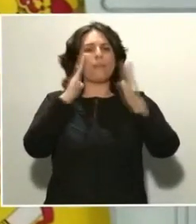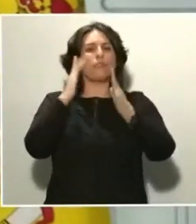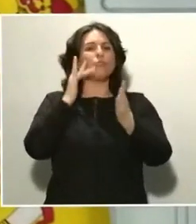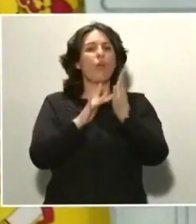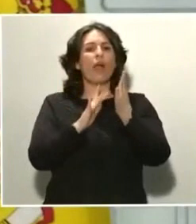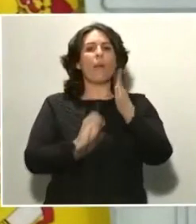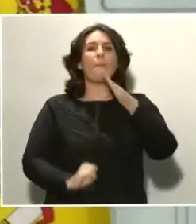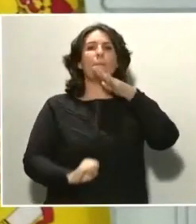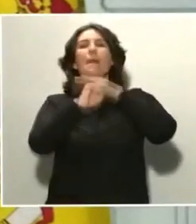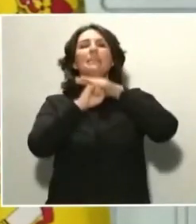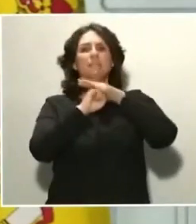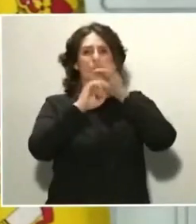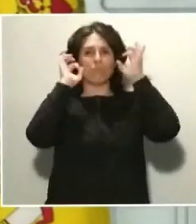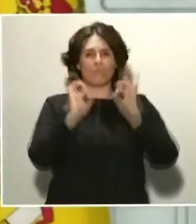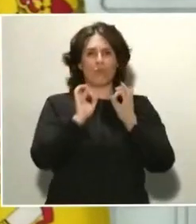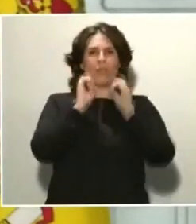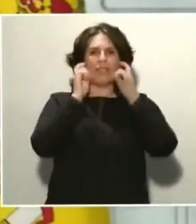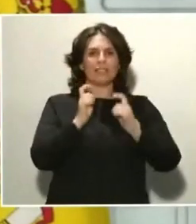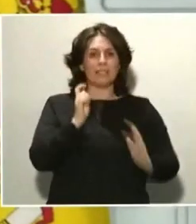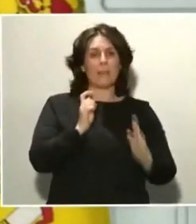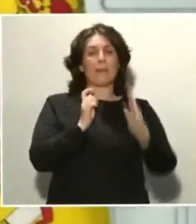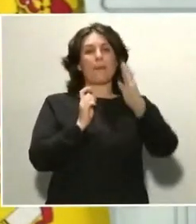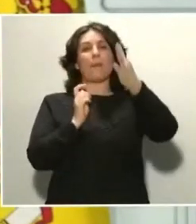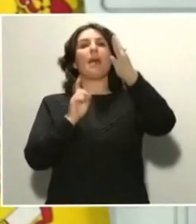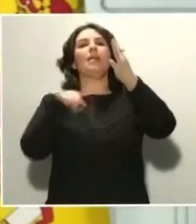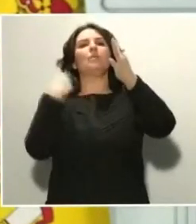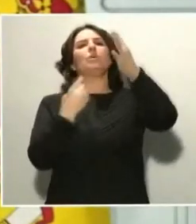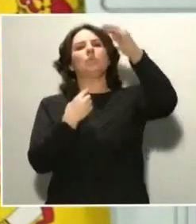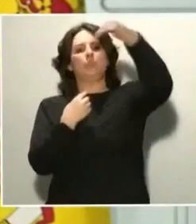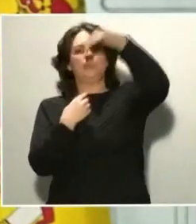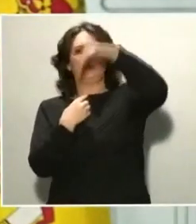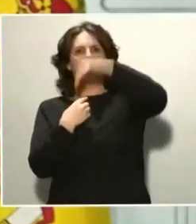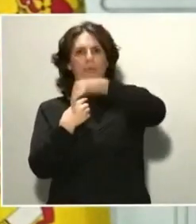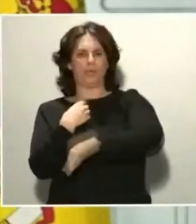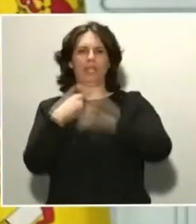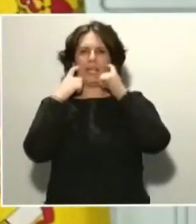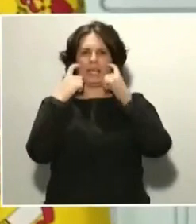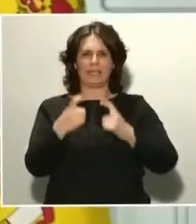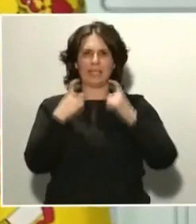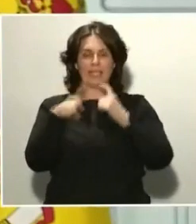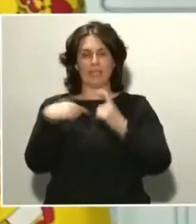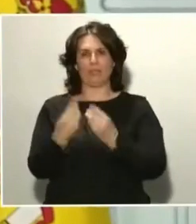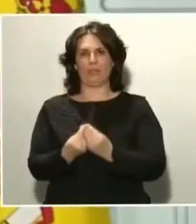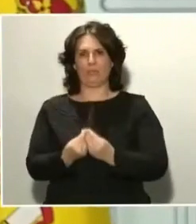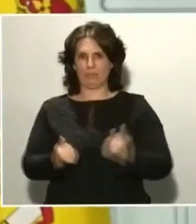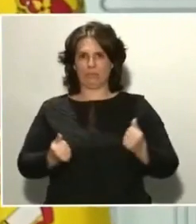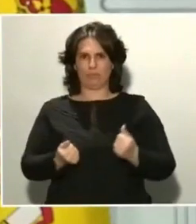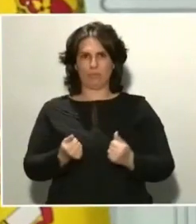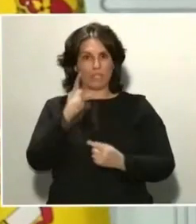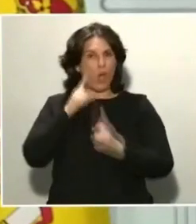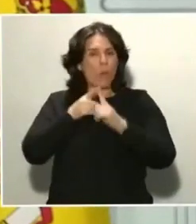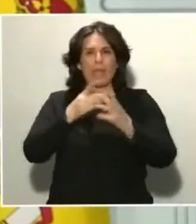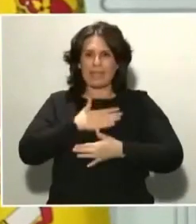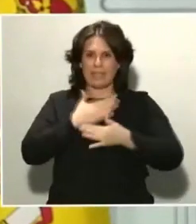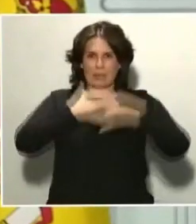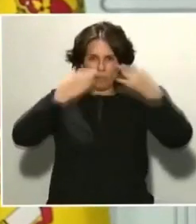doblegar la tendencia creciente para hacerla bajar, este es el segundo escalón, y finalmente derrotar el virus, que es nuestro objetivo, el objetivo al que